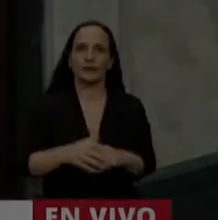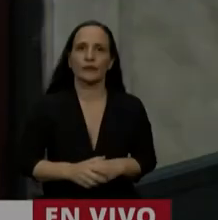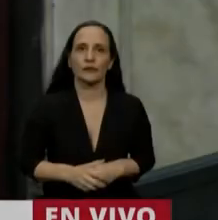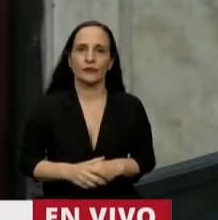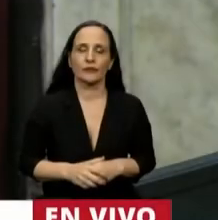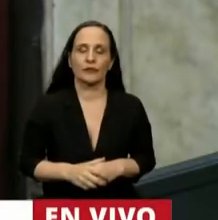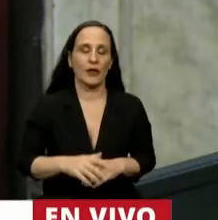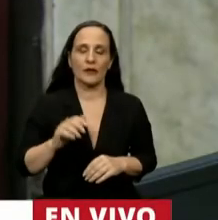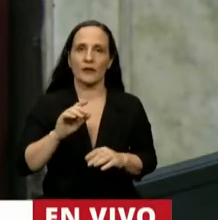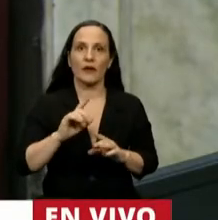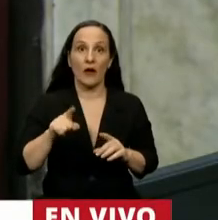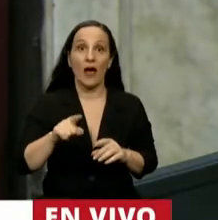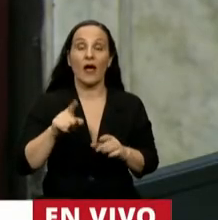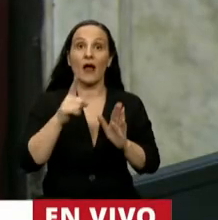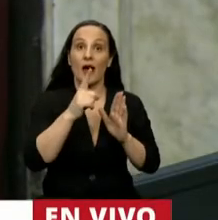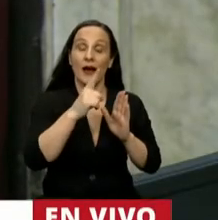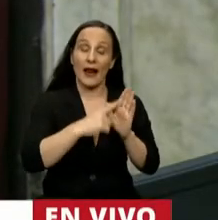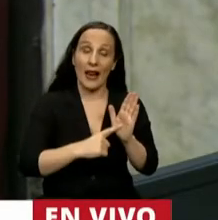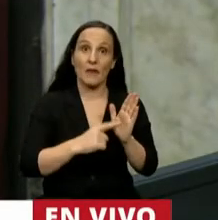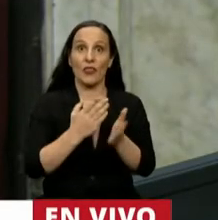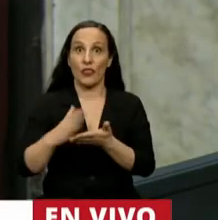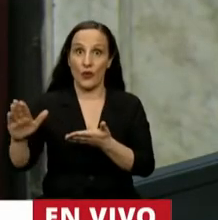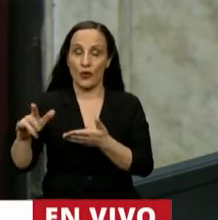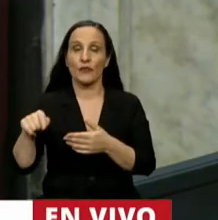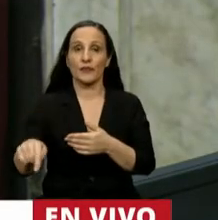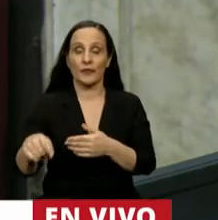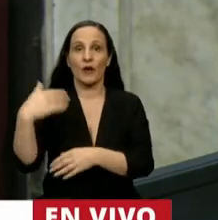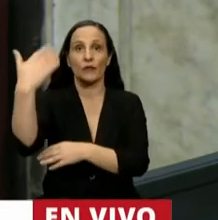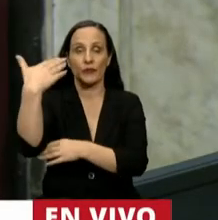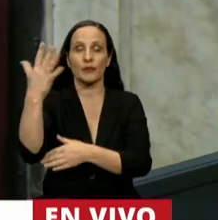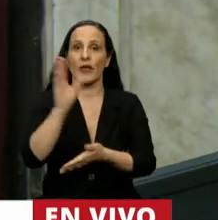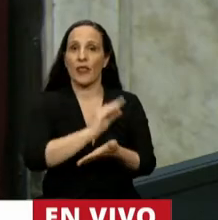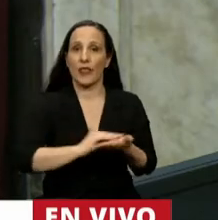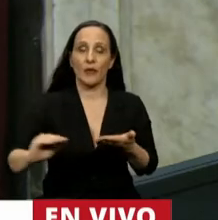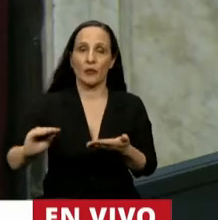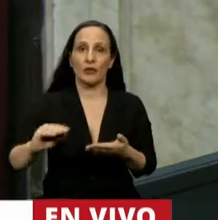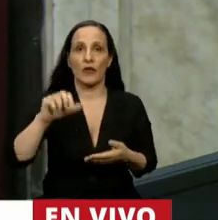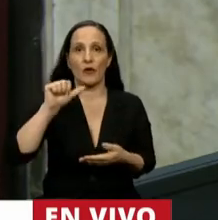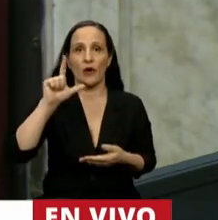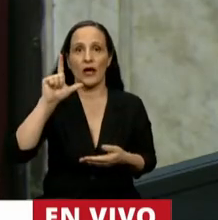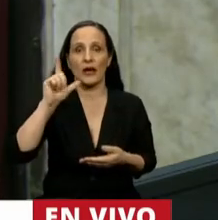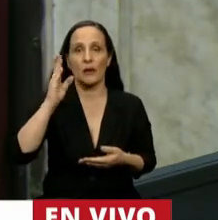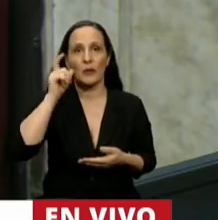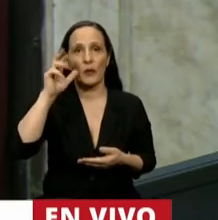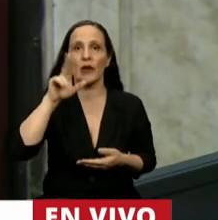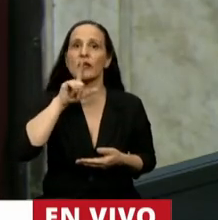Para un apartamiento del reglamento, tiene la palabra el diputado Alberto Azef.